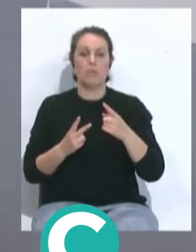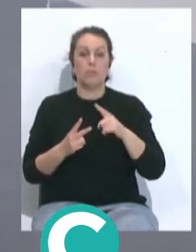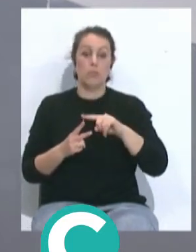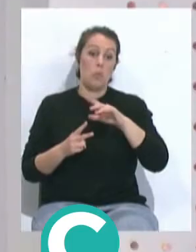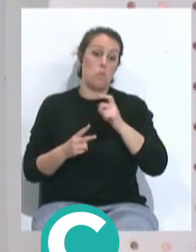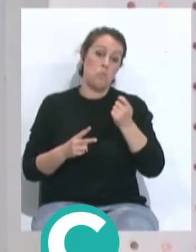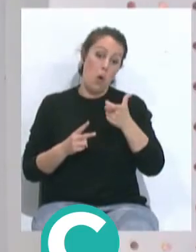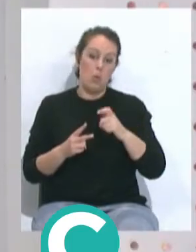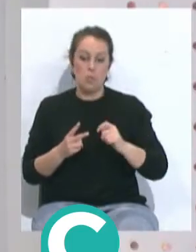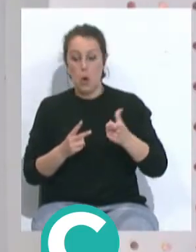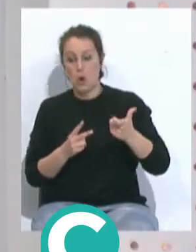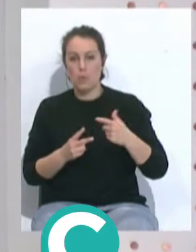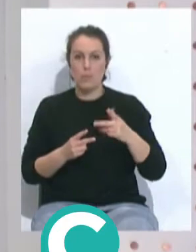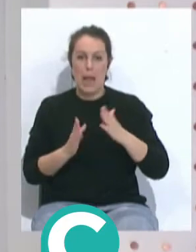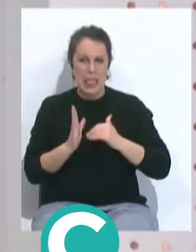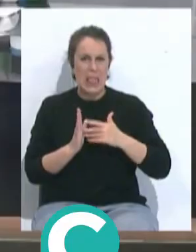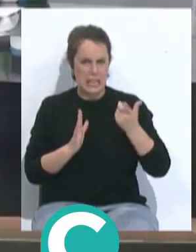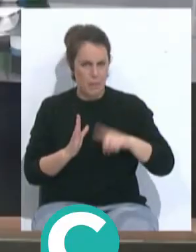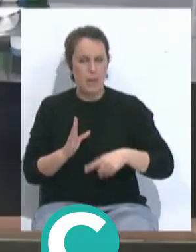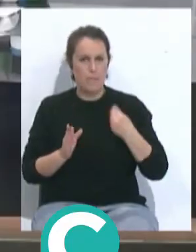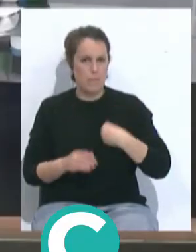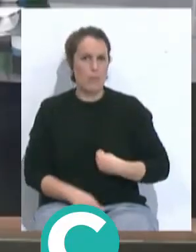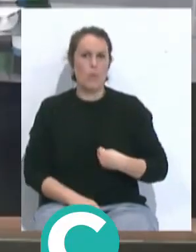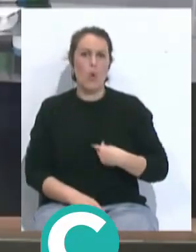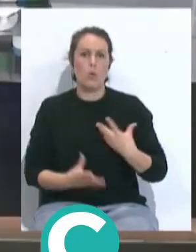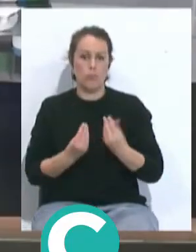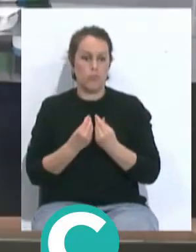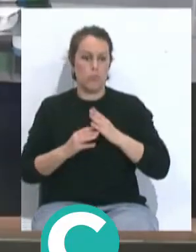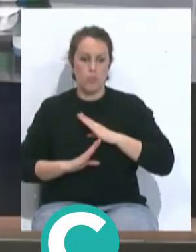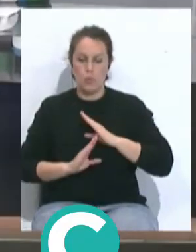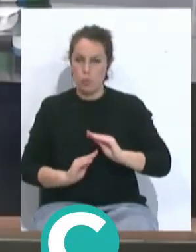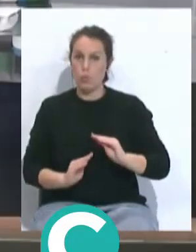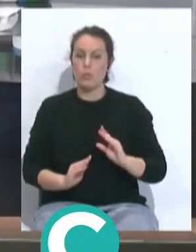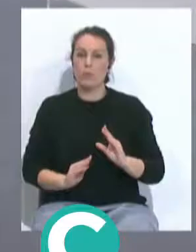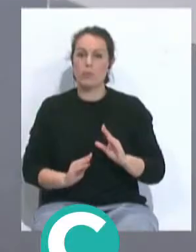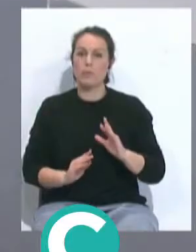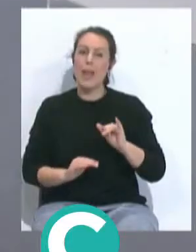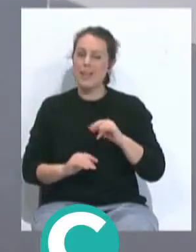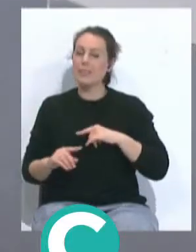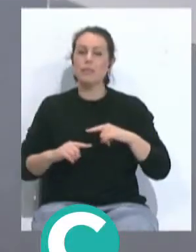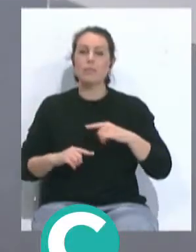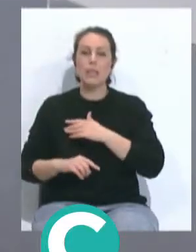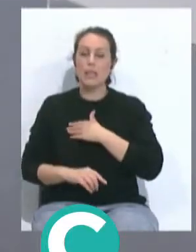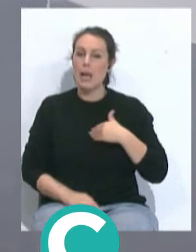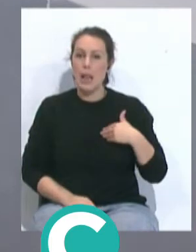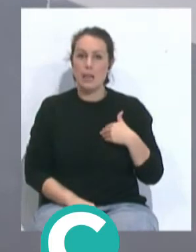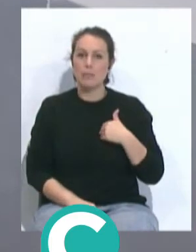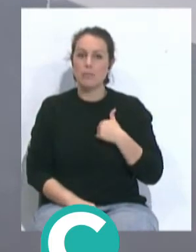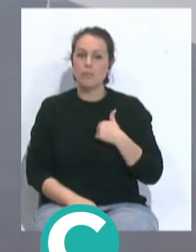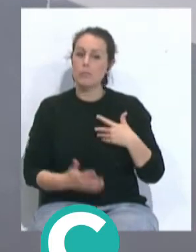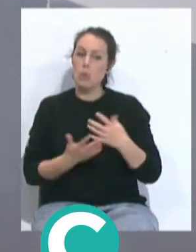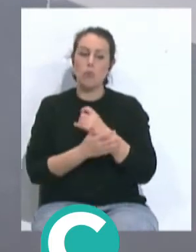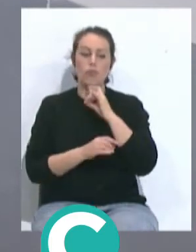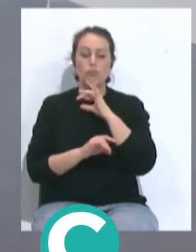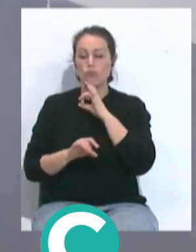a uno, otro poco a otro. El Valencia también tuvo eso con sus porteros. O sea, hay entrenadores que quieren tener a todo el mundo